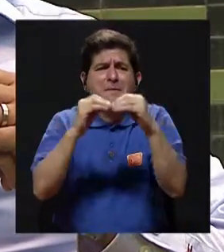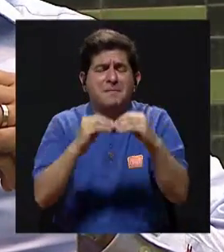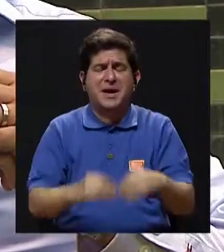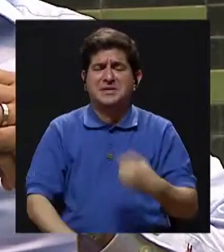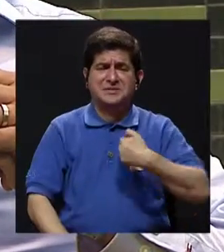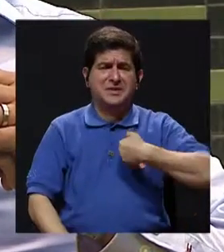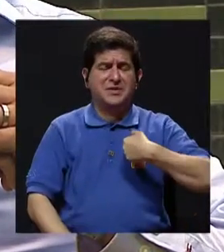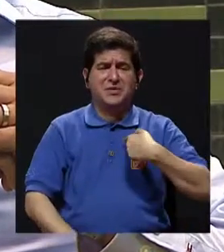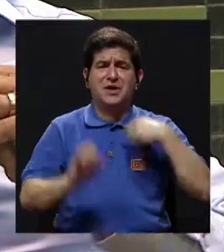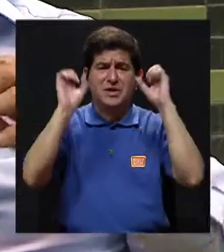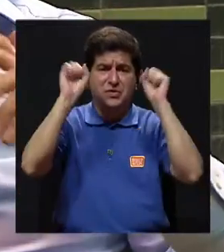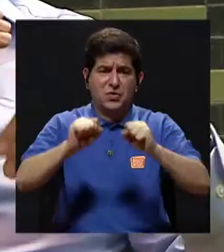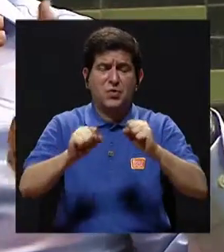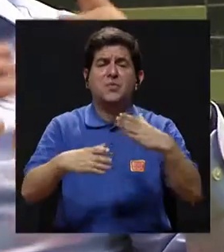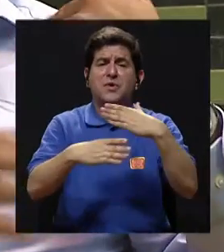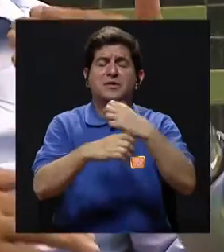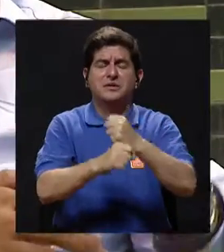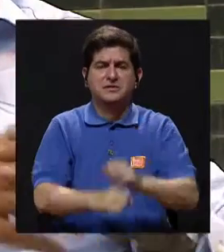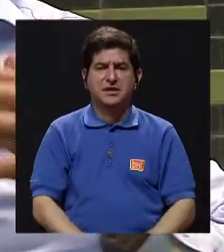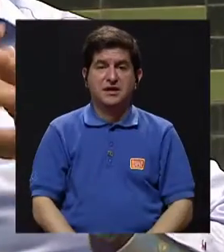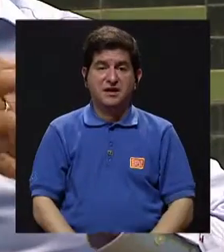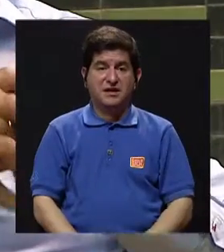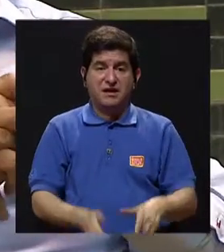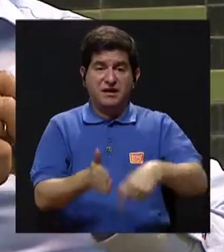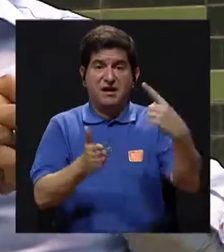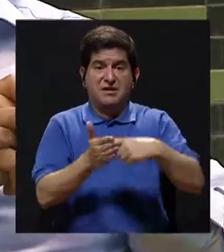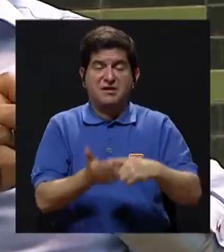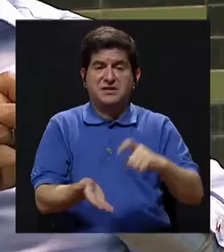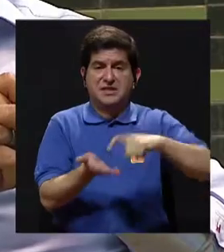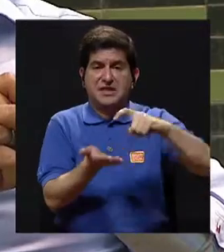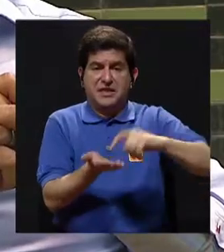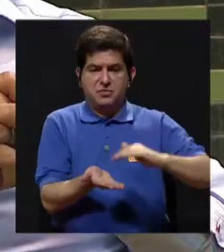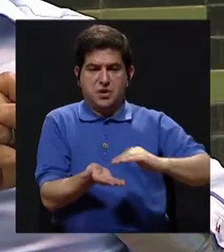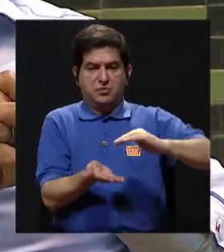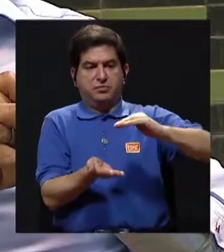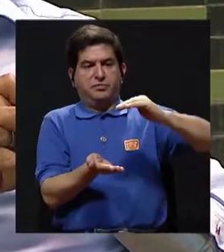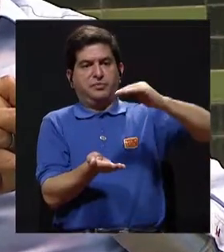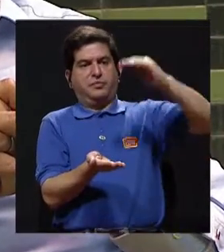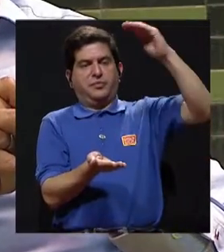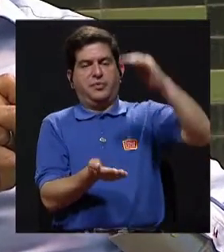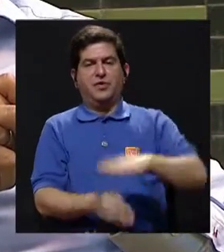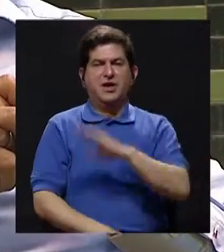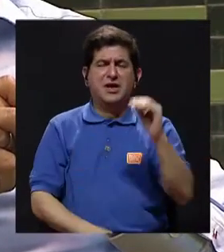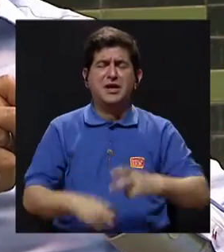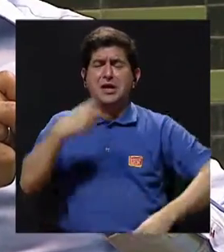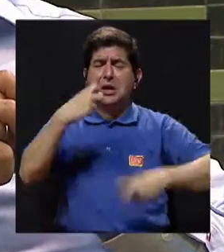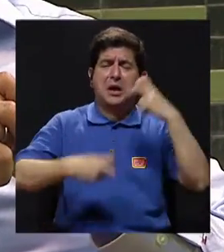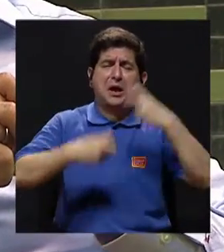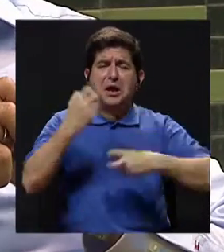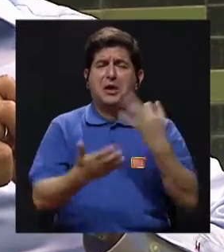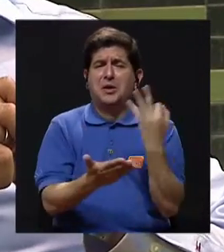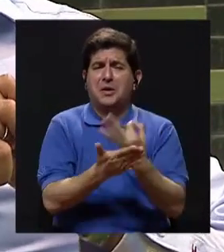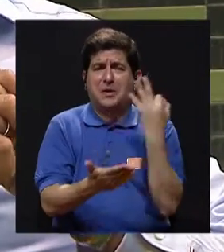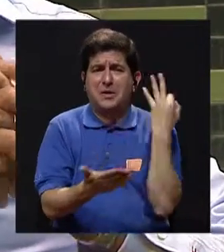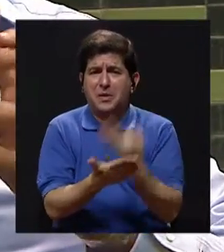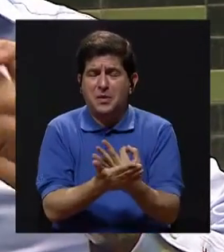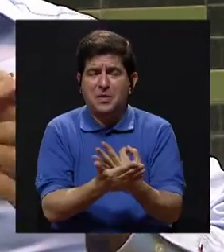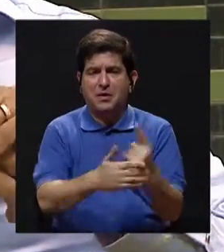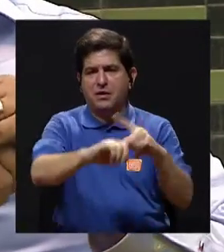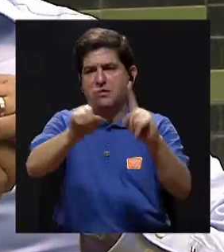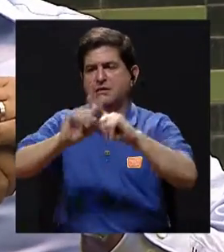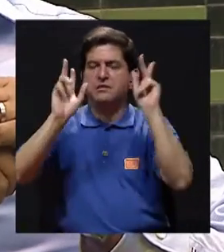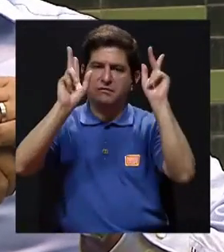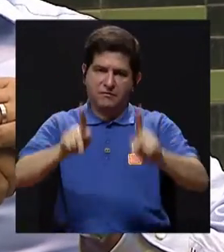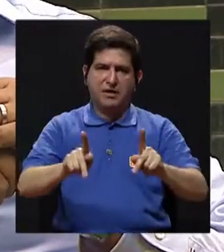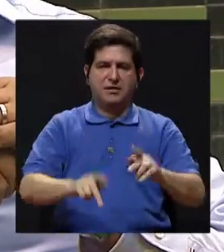es lo que yo genero, porque ahí es donde empezamos a sobreendeudarnos más de una vez y donde empieza el calvario financiero de más